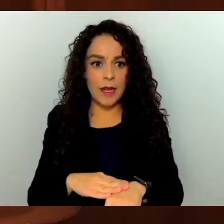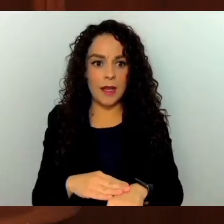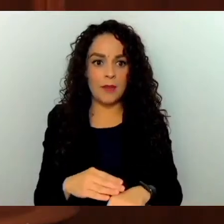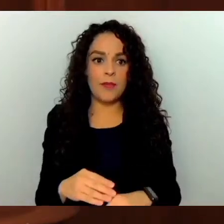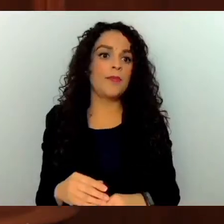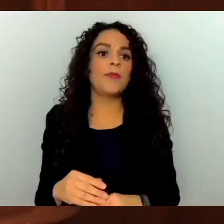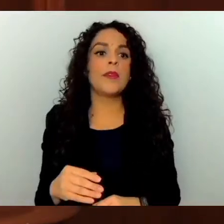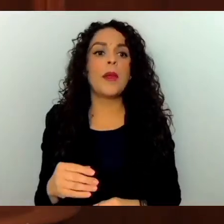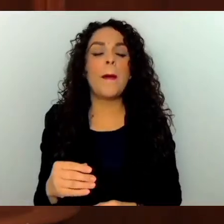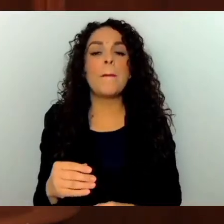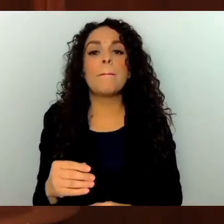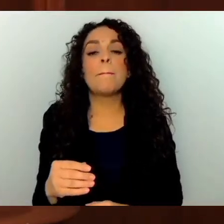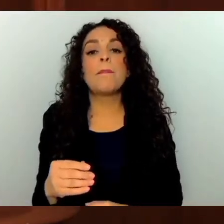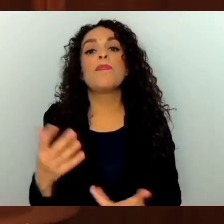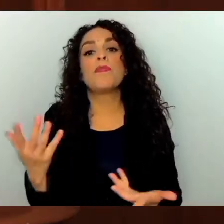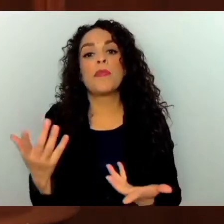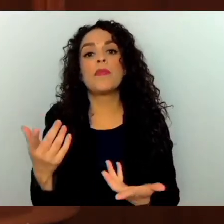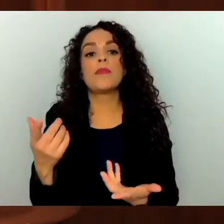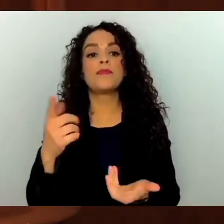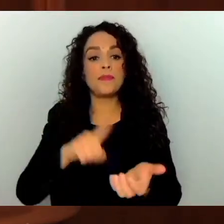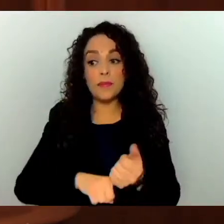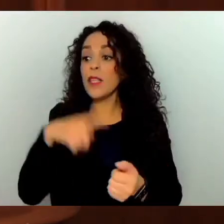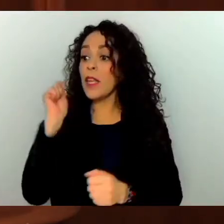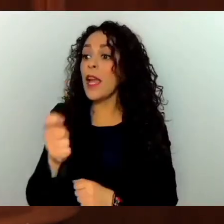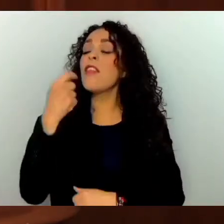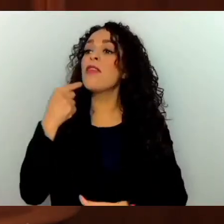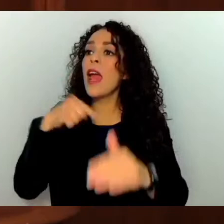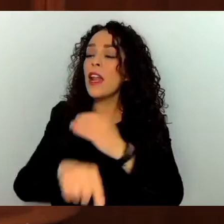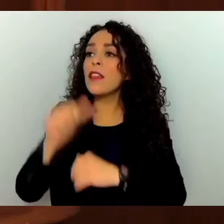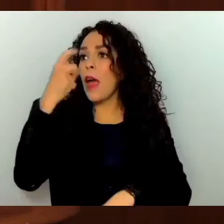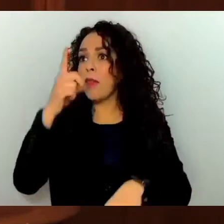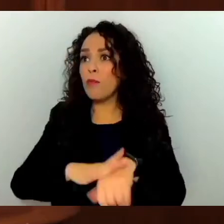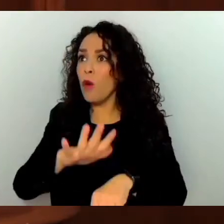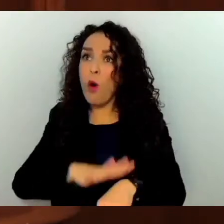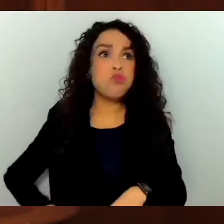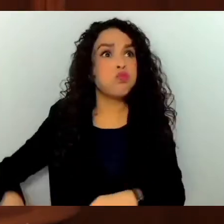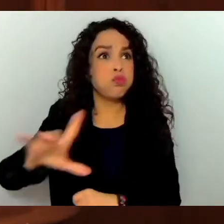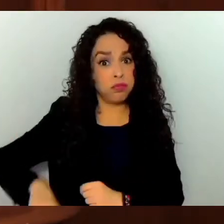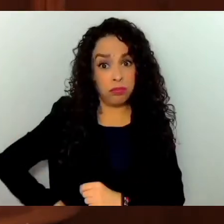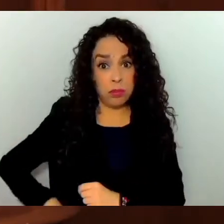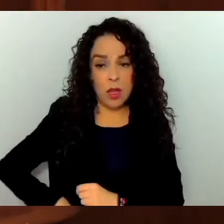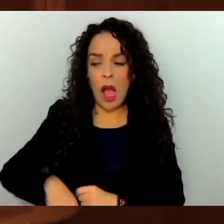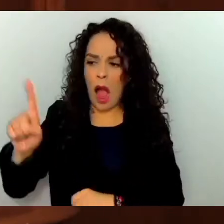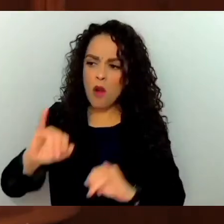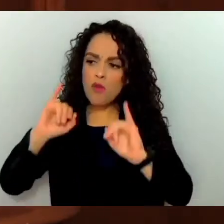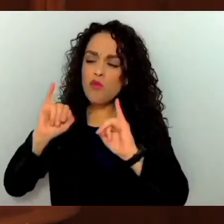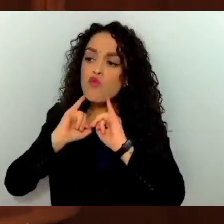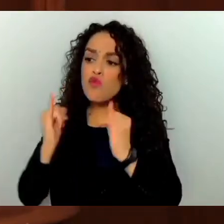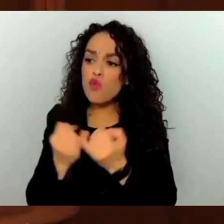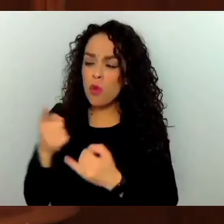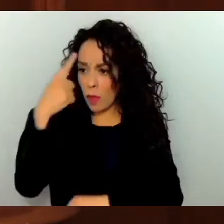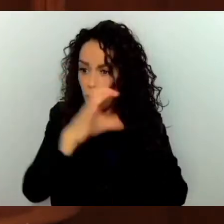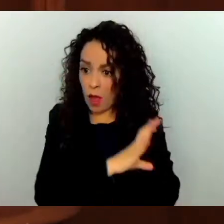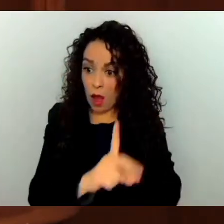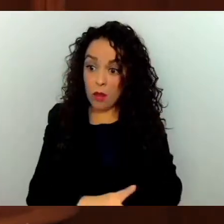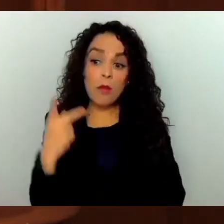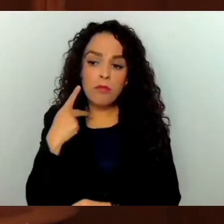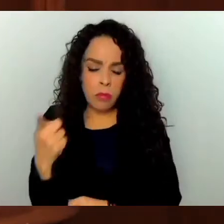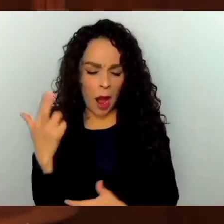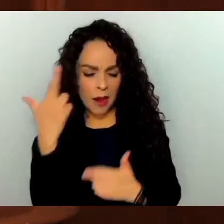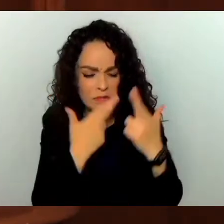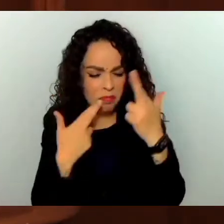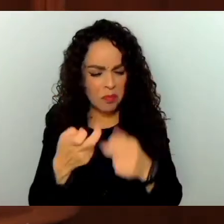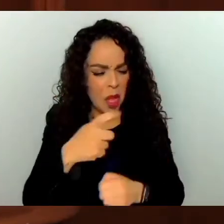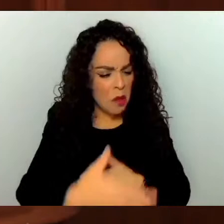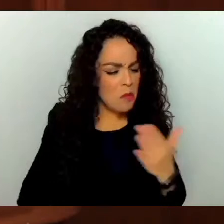investigación y persecución de delitos y de administración pública, la Junta de Coordinación Política analizará la propuesta,